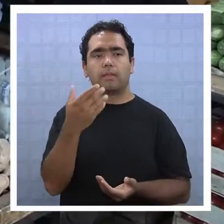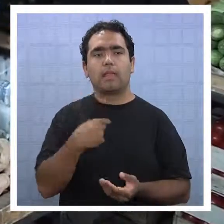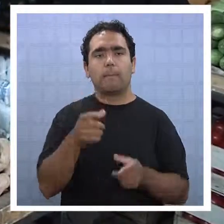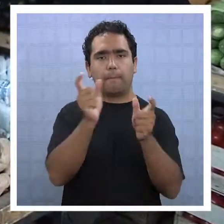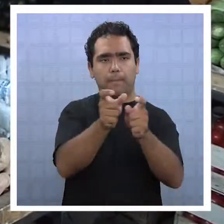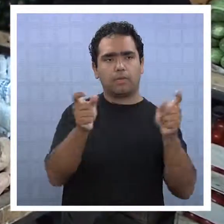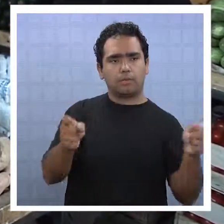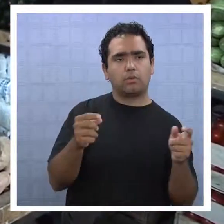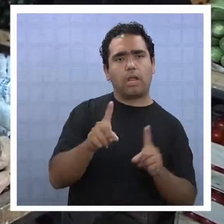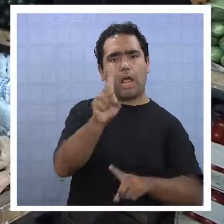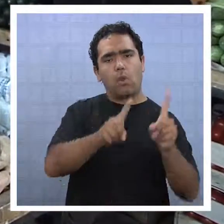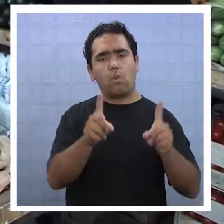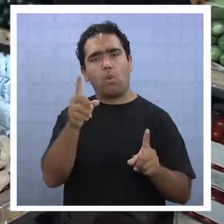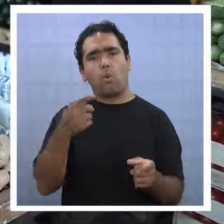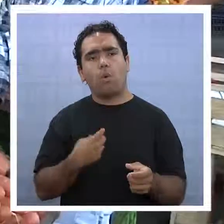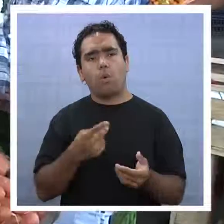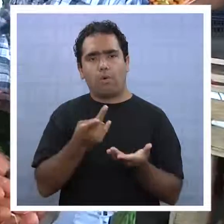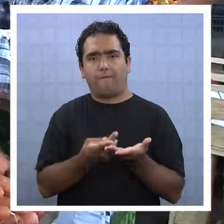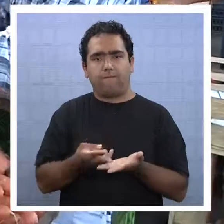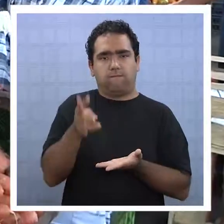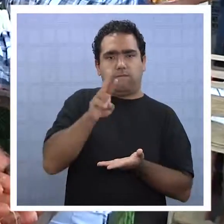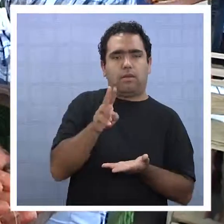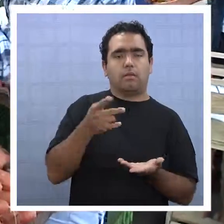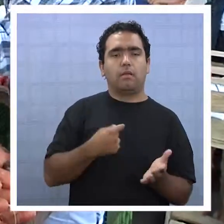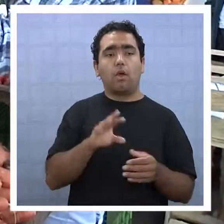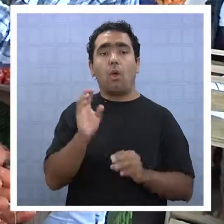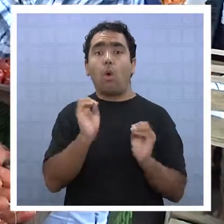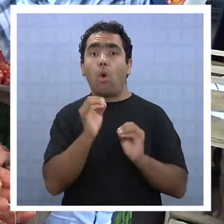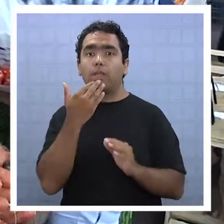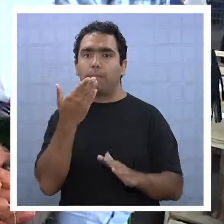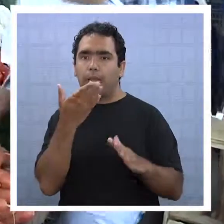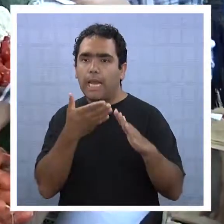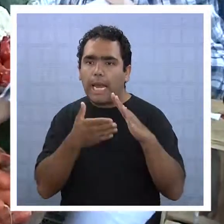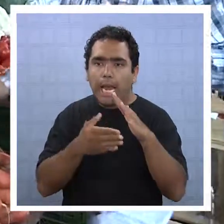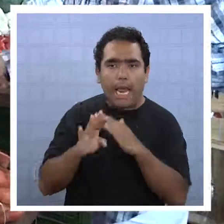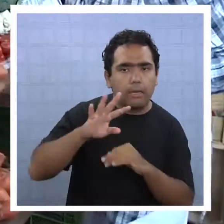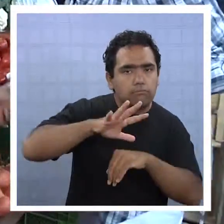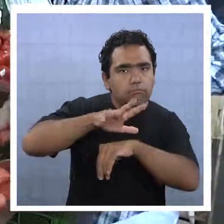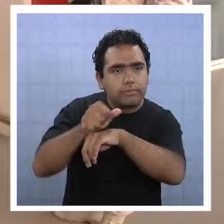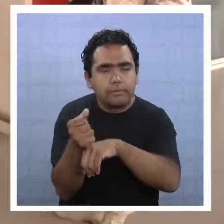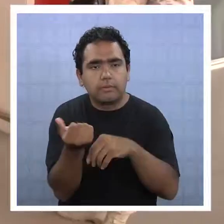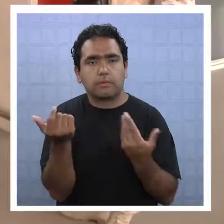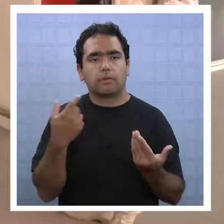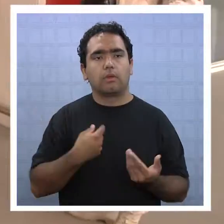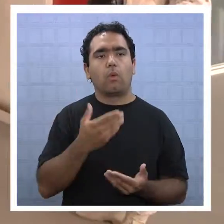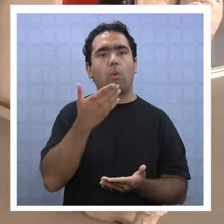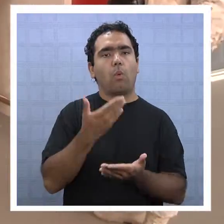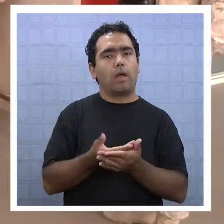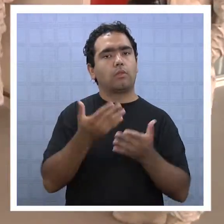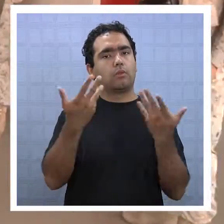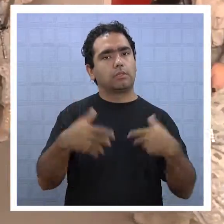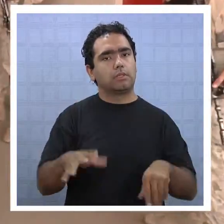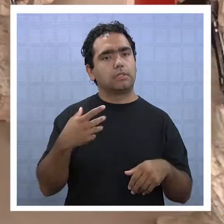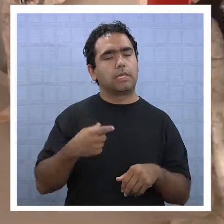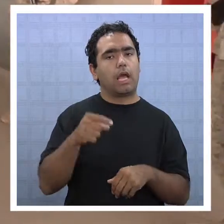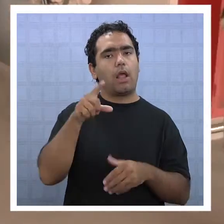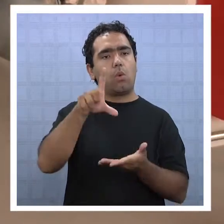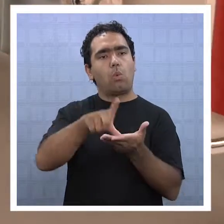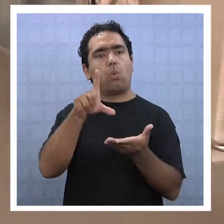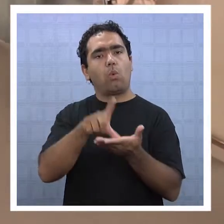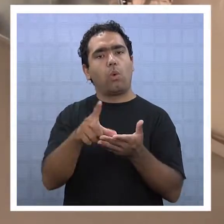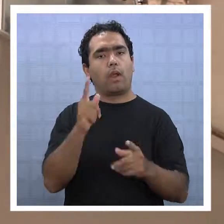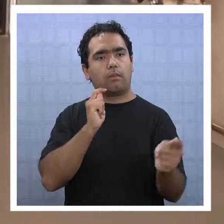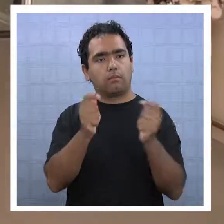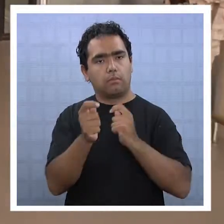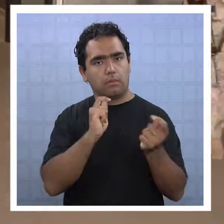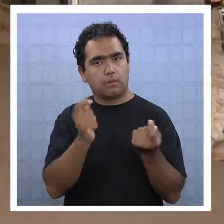quienes suban los precios más allá de un 20% o ingresen a sustraer especies en propiedad ajena cuando se ha declarado estado de